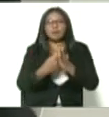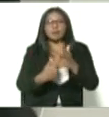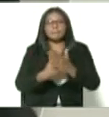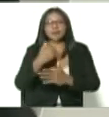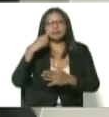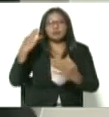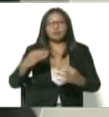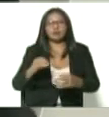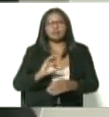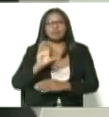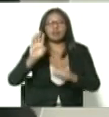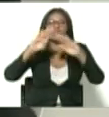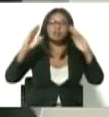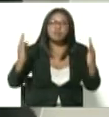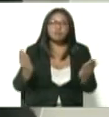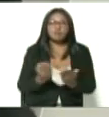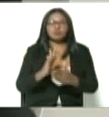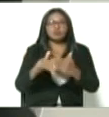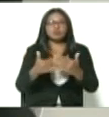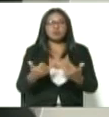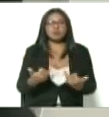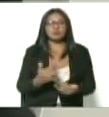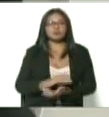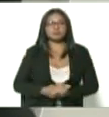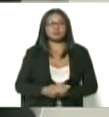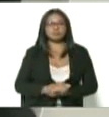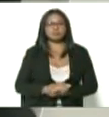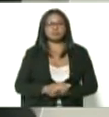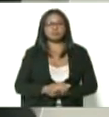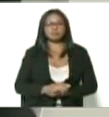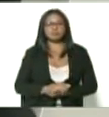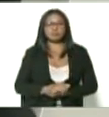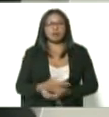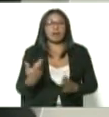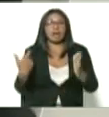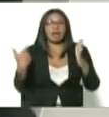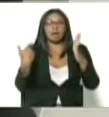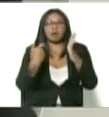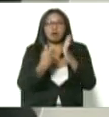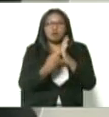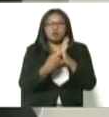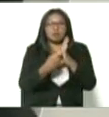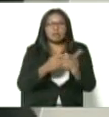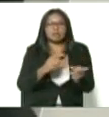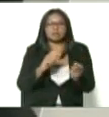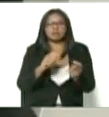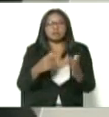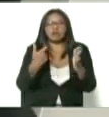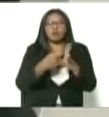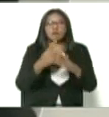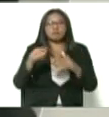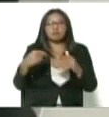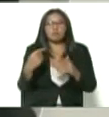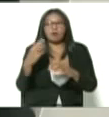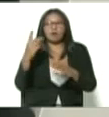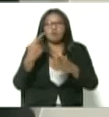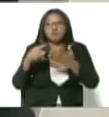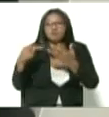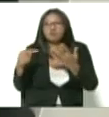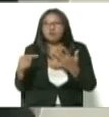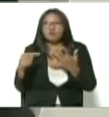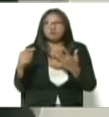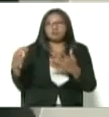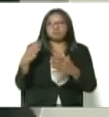registrada hoy en el mundo la vacuna que ha mostrado ningún efecto adverso letal ningún efecto adverso